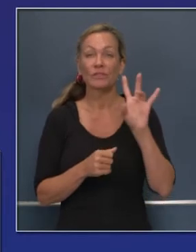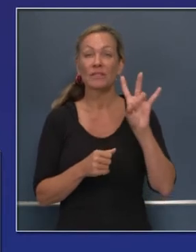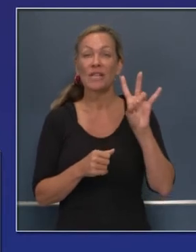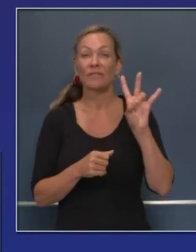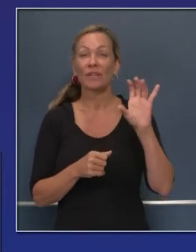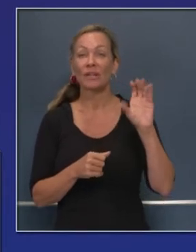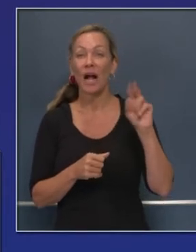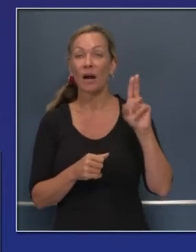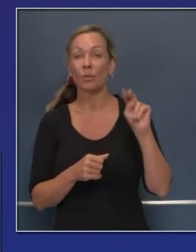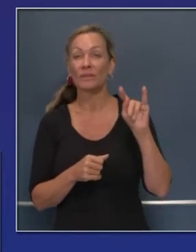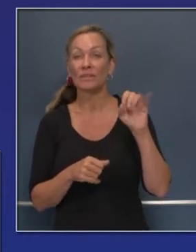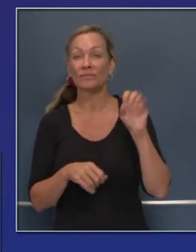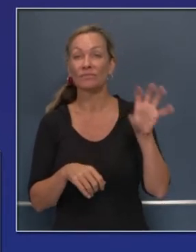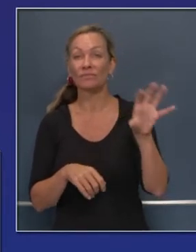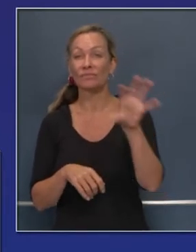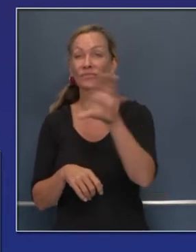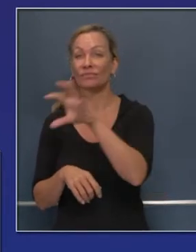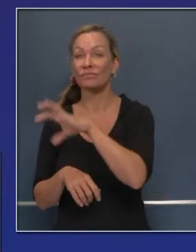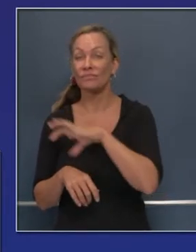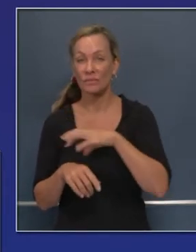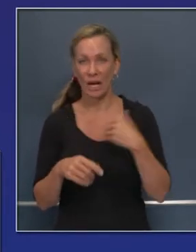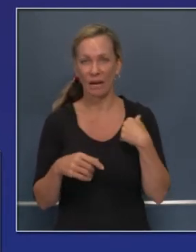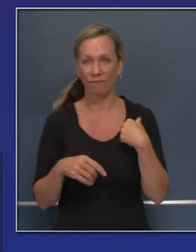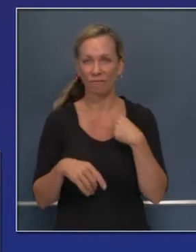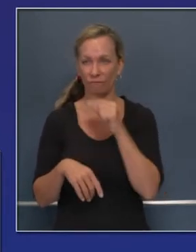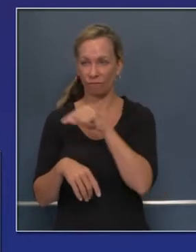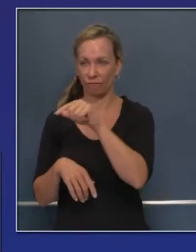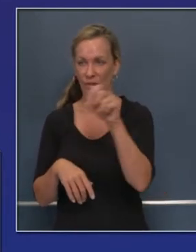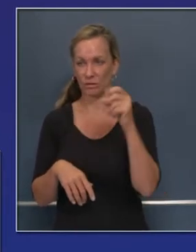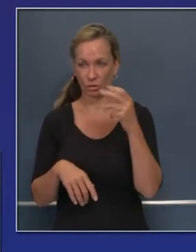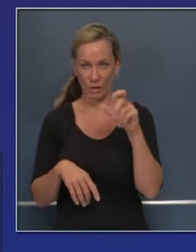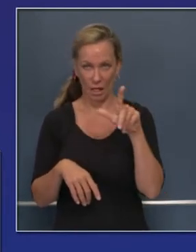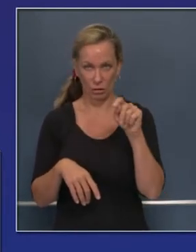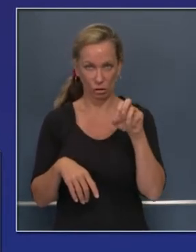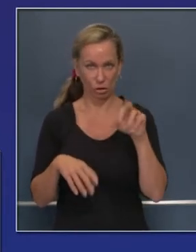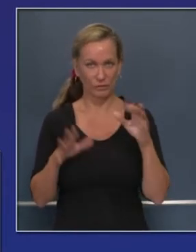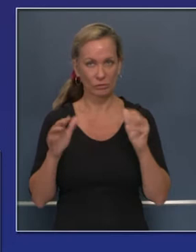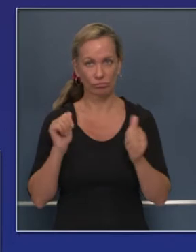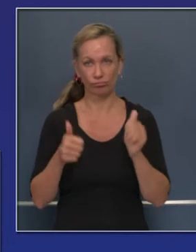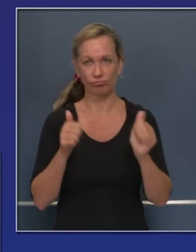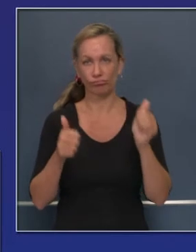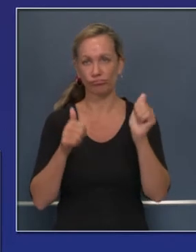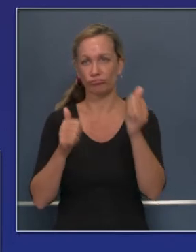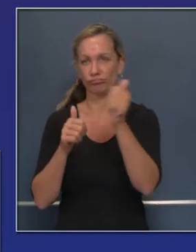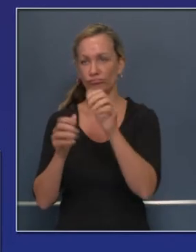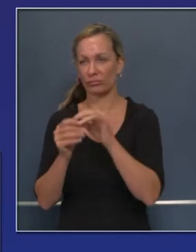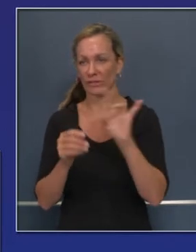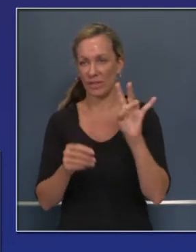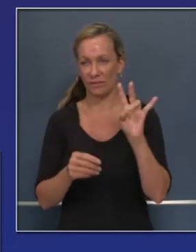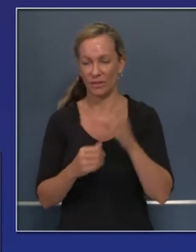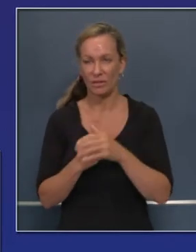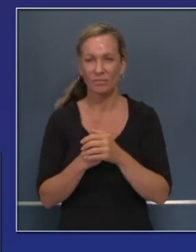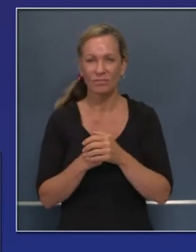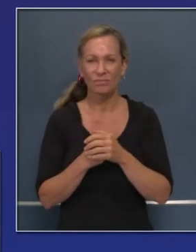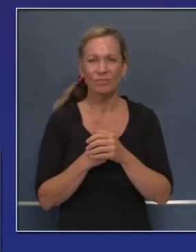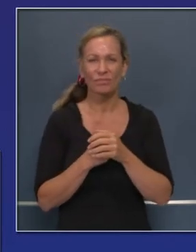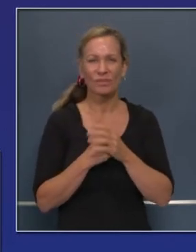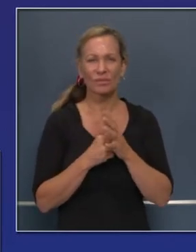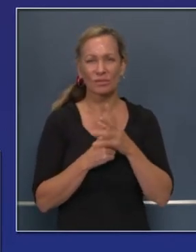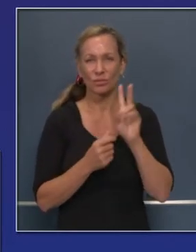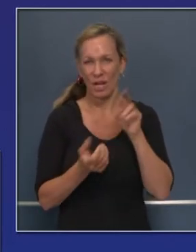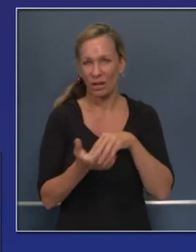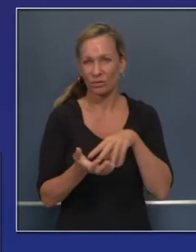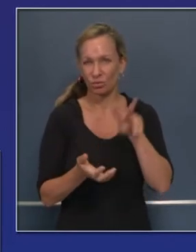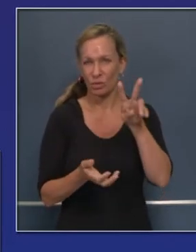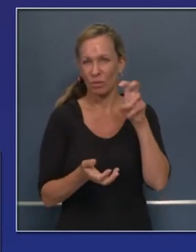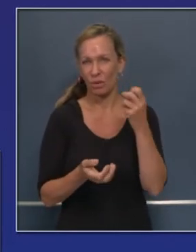17, en 7 condados. Perdón, hay 731 personas en esos refugios. 2,211